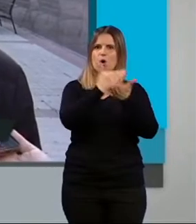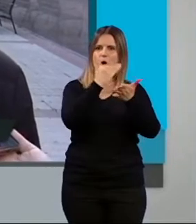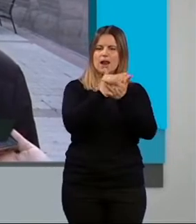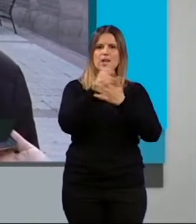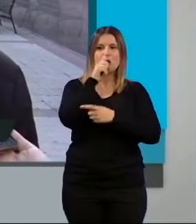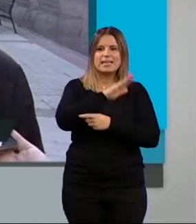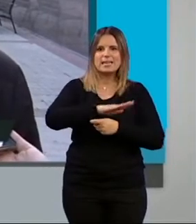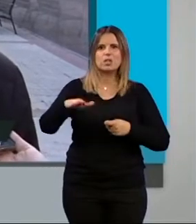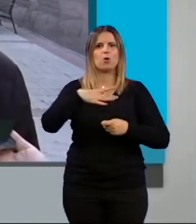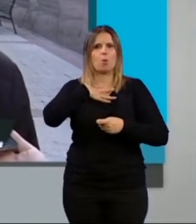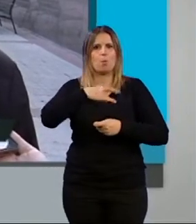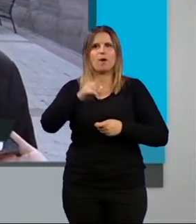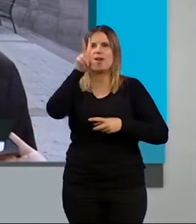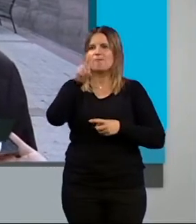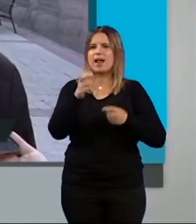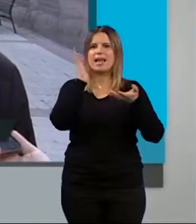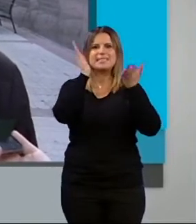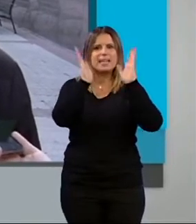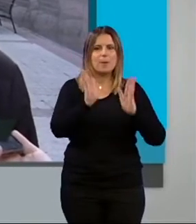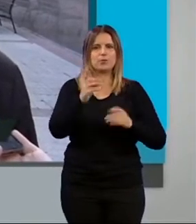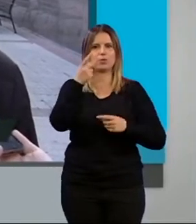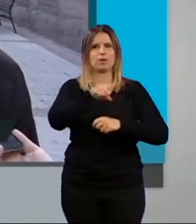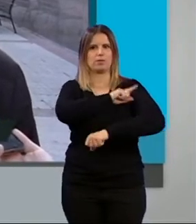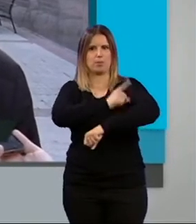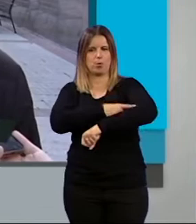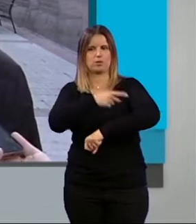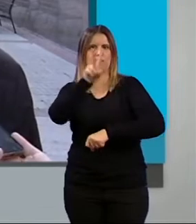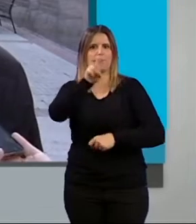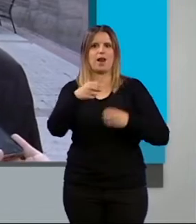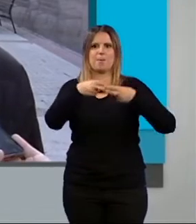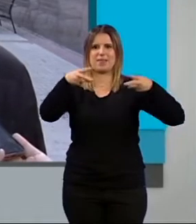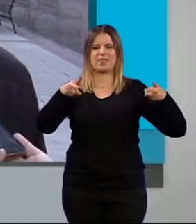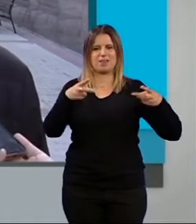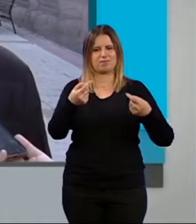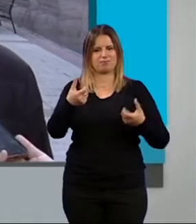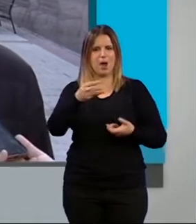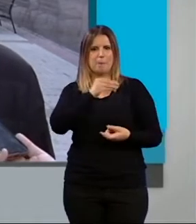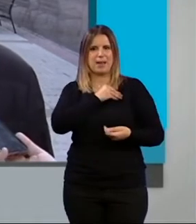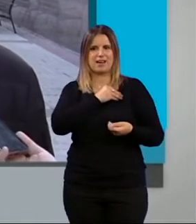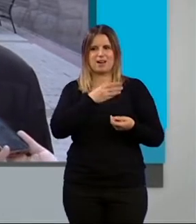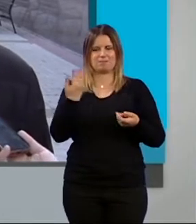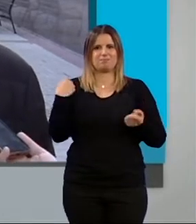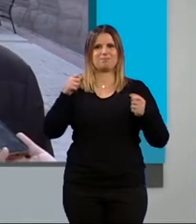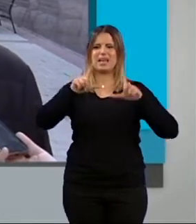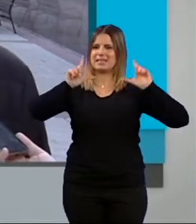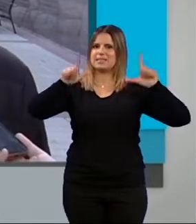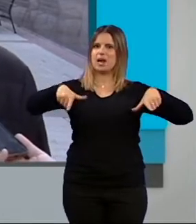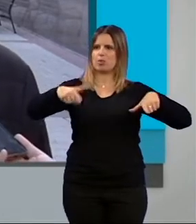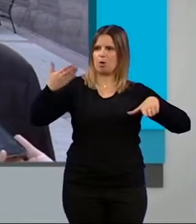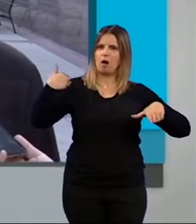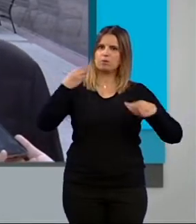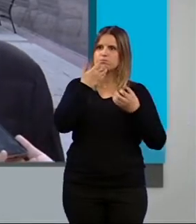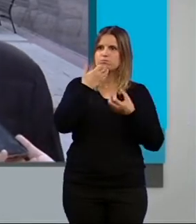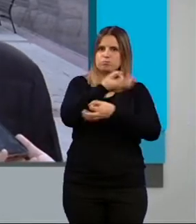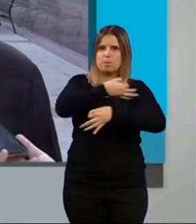terapéuticamente como a nivel de deporte, pues, es una pena que estas instalaciones que en su día fueron modélicas